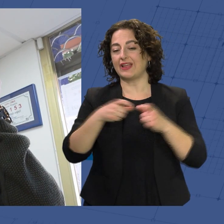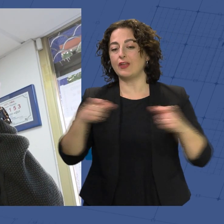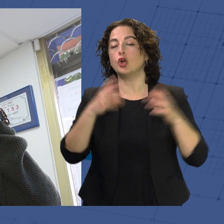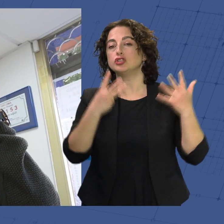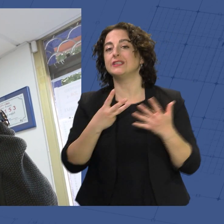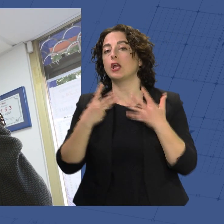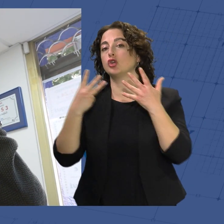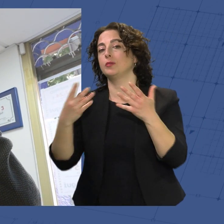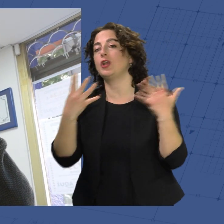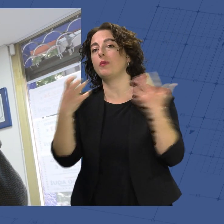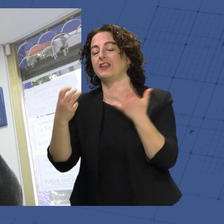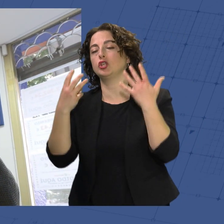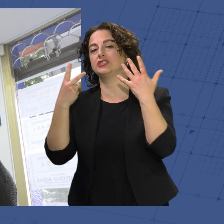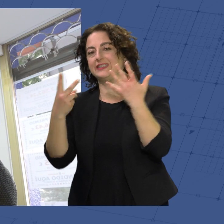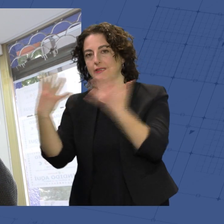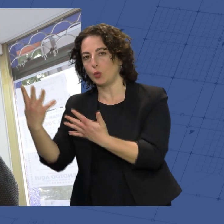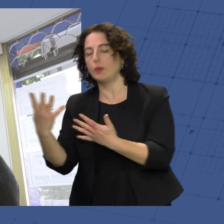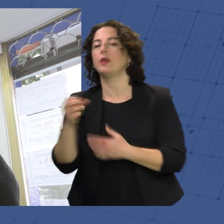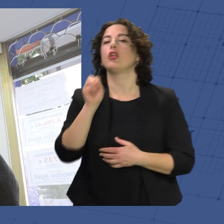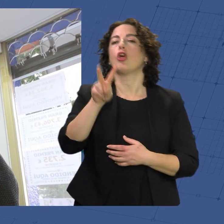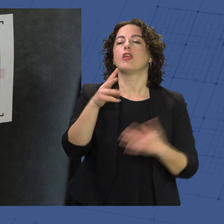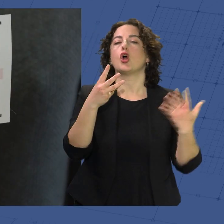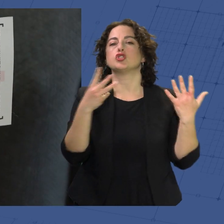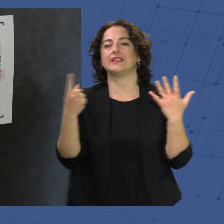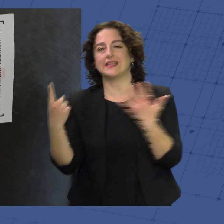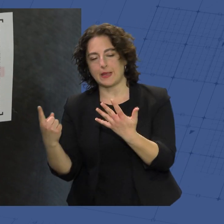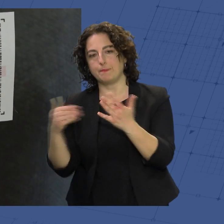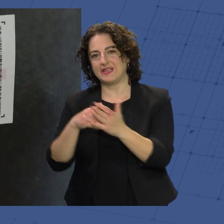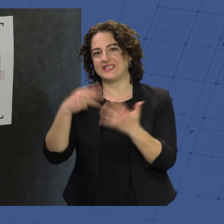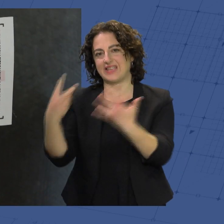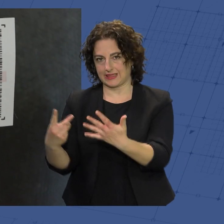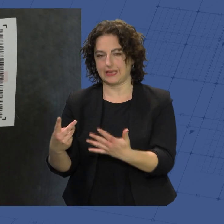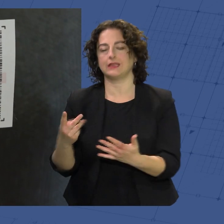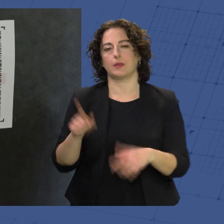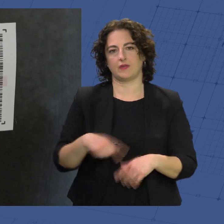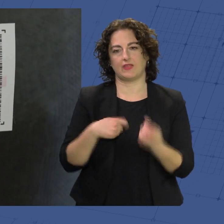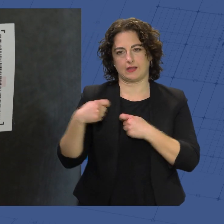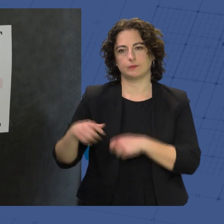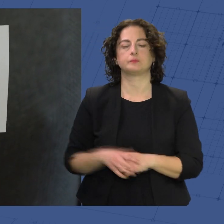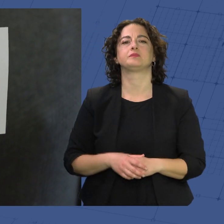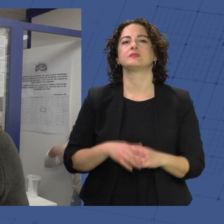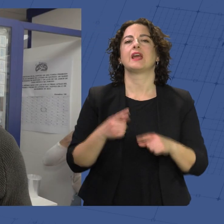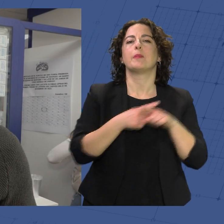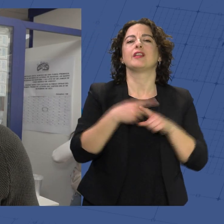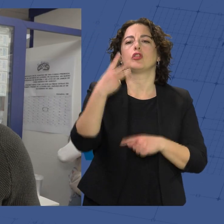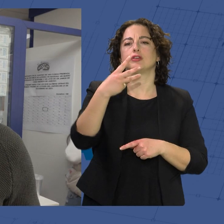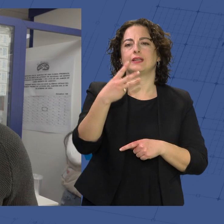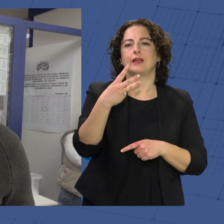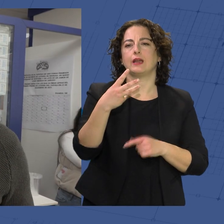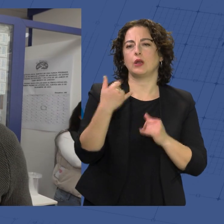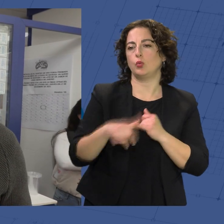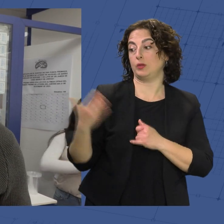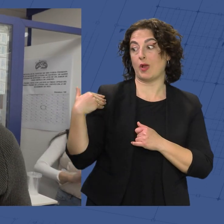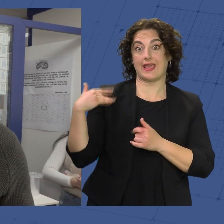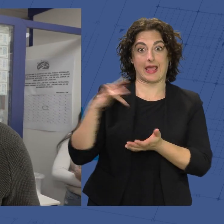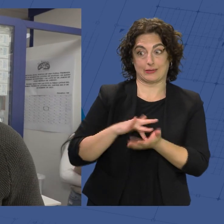.979 y una docena del 86.007. Allí vendí el último, hemos repartido tres, y el último estaba ya aquí.